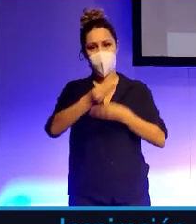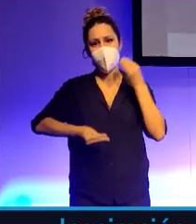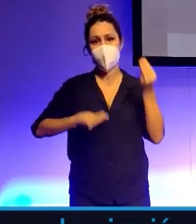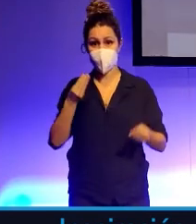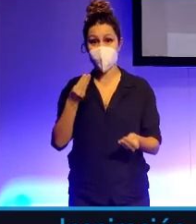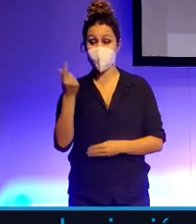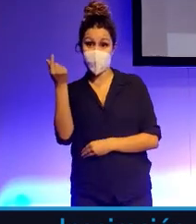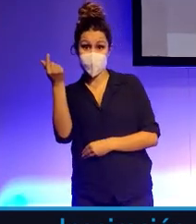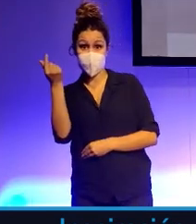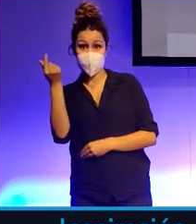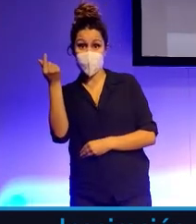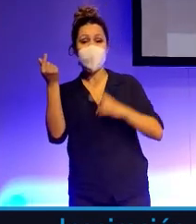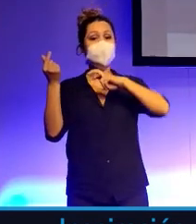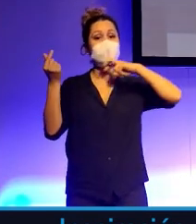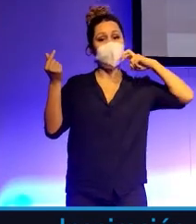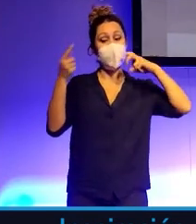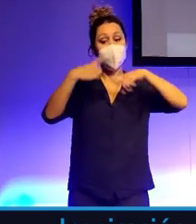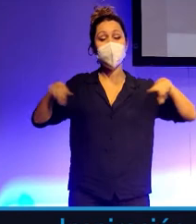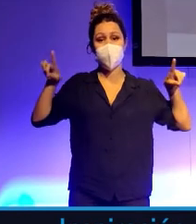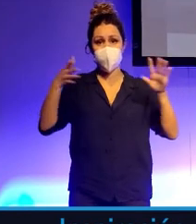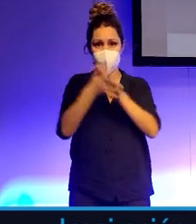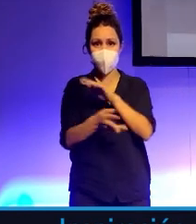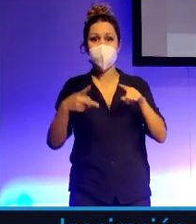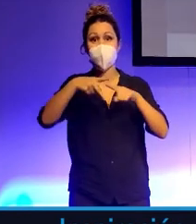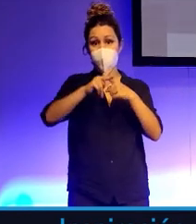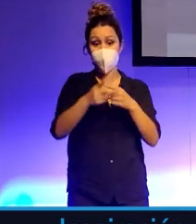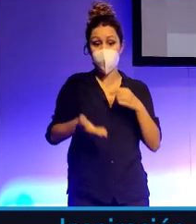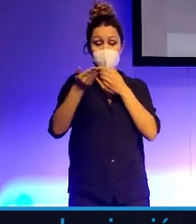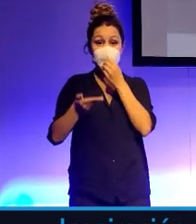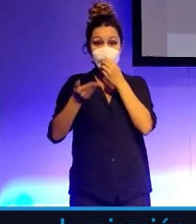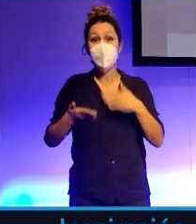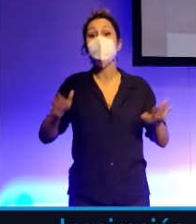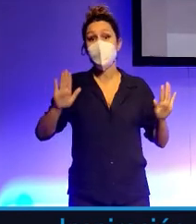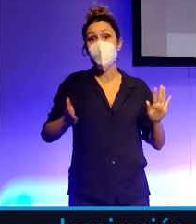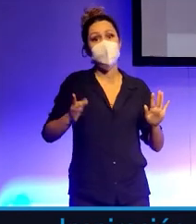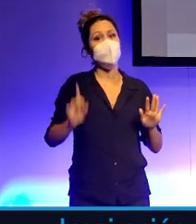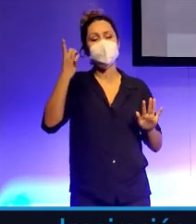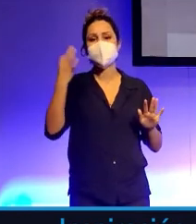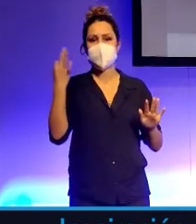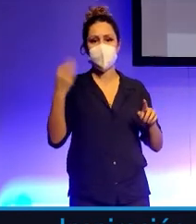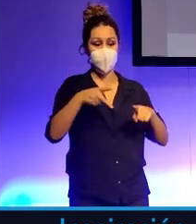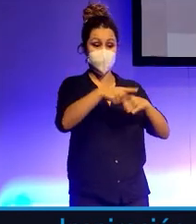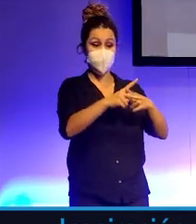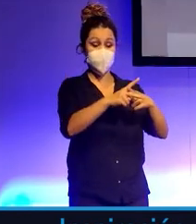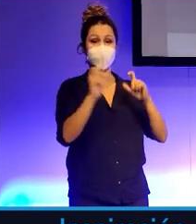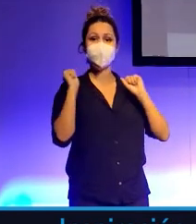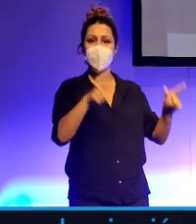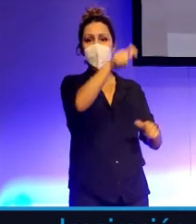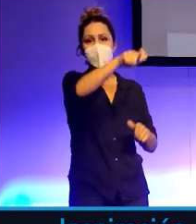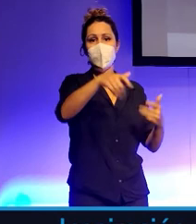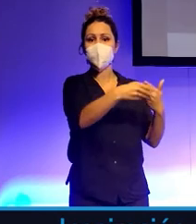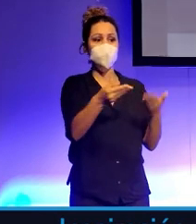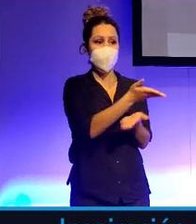una cosa y valor es otra cosa. Y que las herramientas son importantes, pero si no entendemos que las herramientas son para usuarios, tenemos un